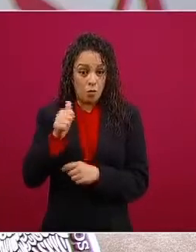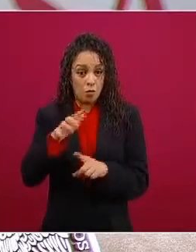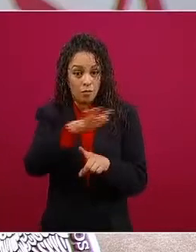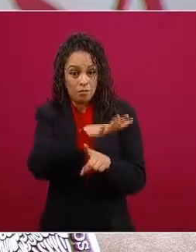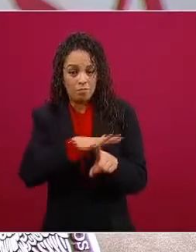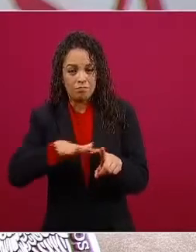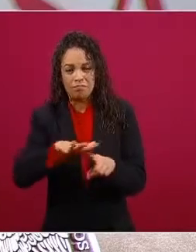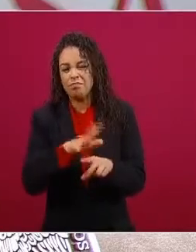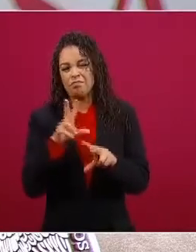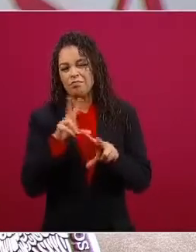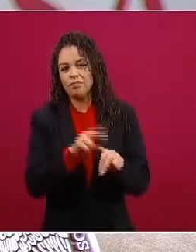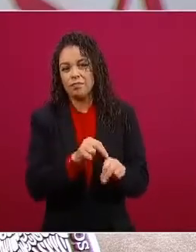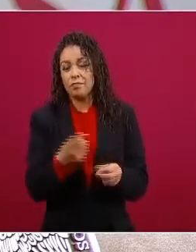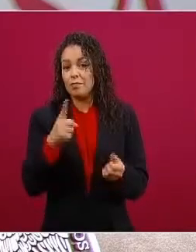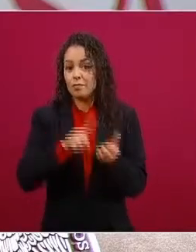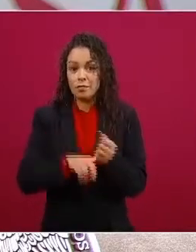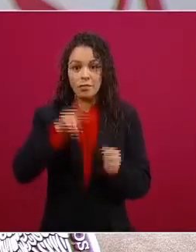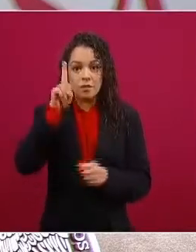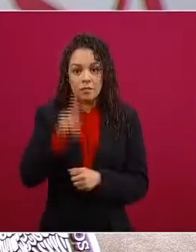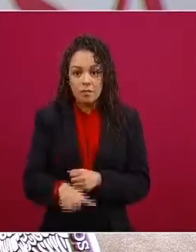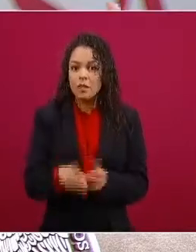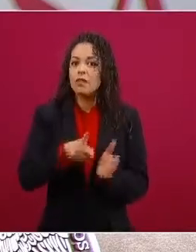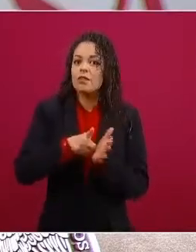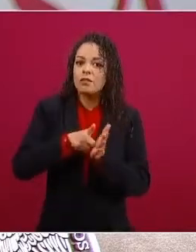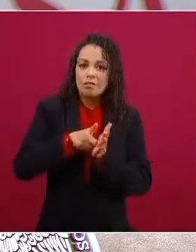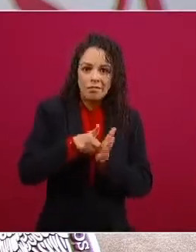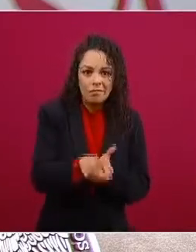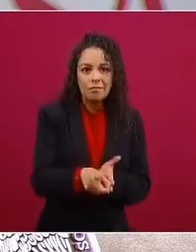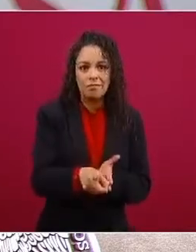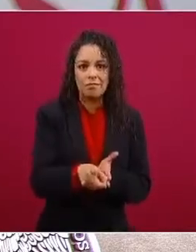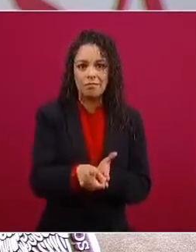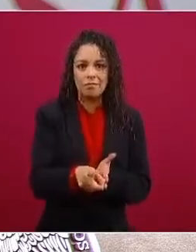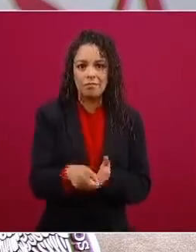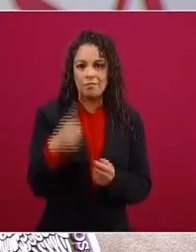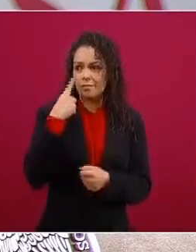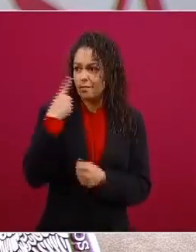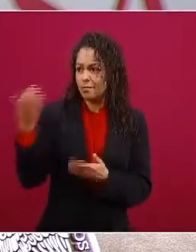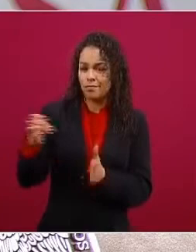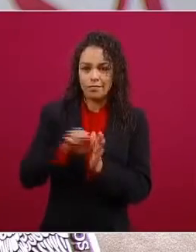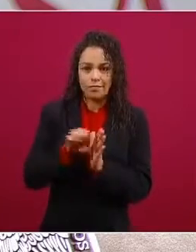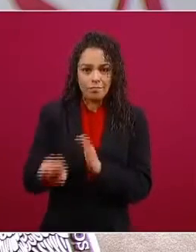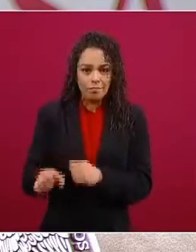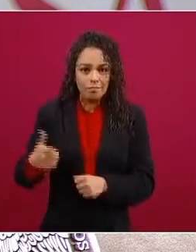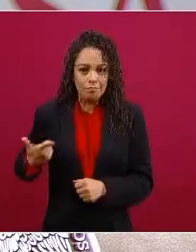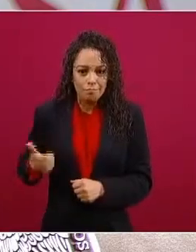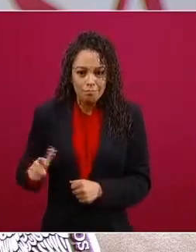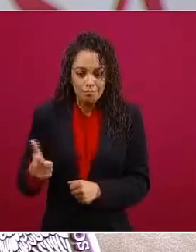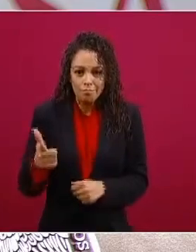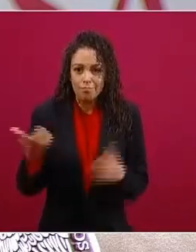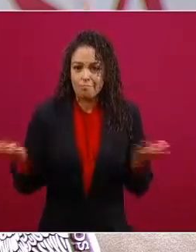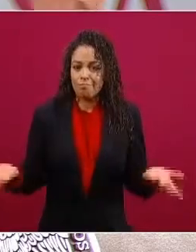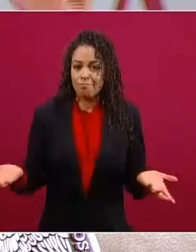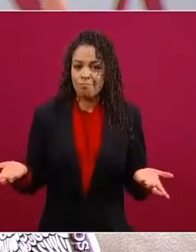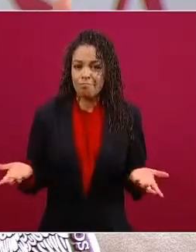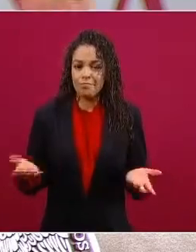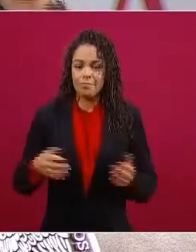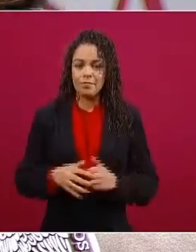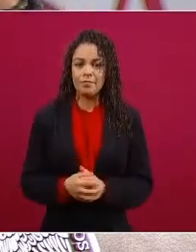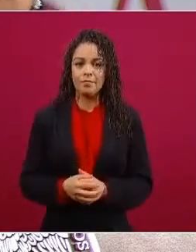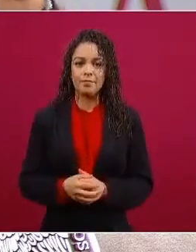hay estados en Guanajuato en donde el crecimiento de la